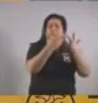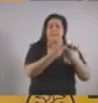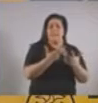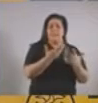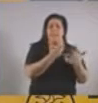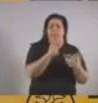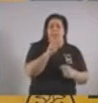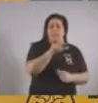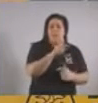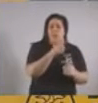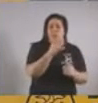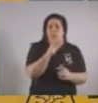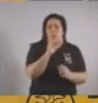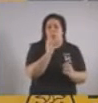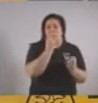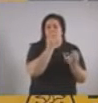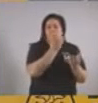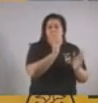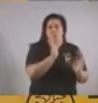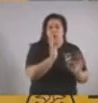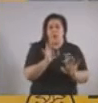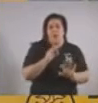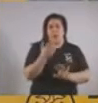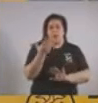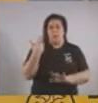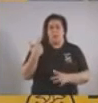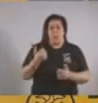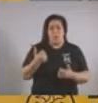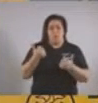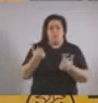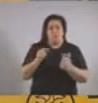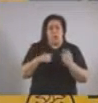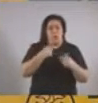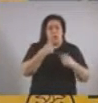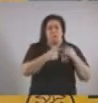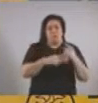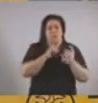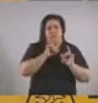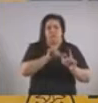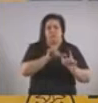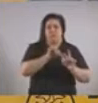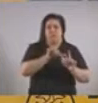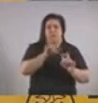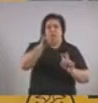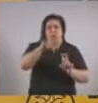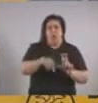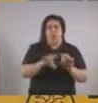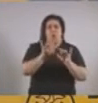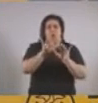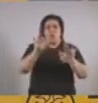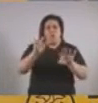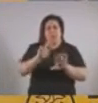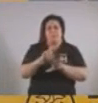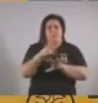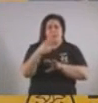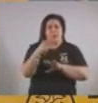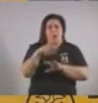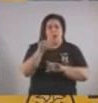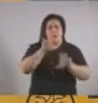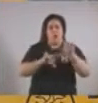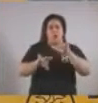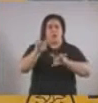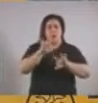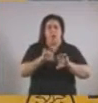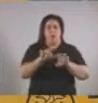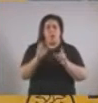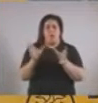salud, que ha sido muy fuerte el año pasado, pero seguimos. Ante esta segunda ola hicimos todo un trabajo de coordinación con